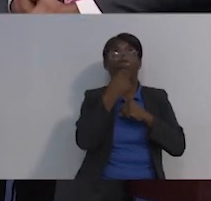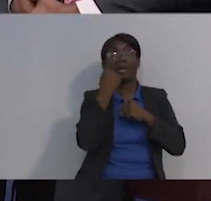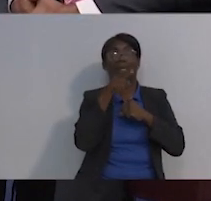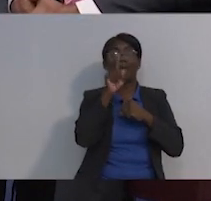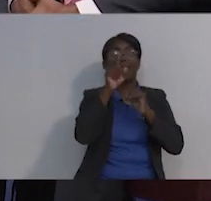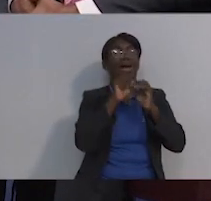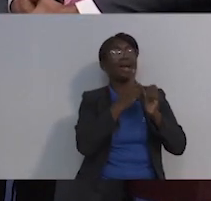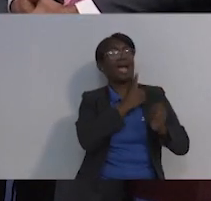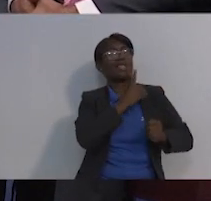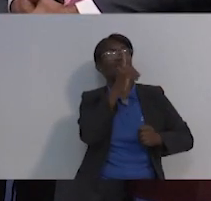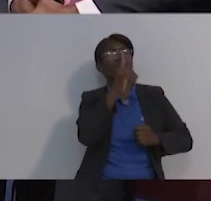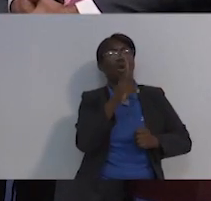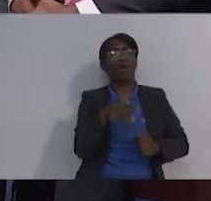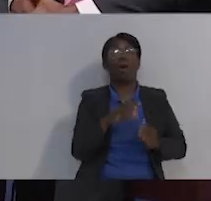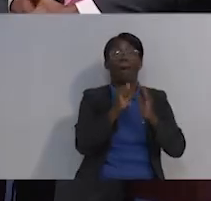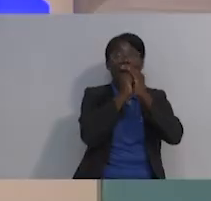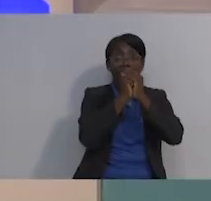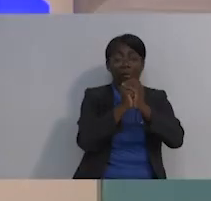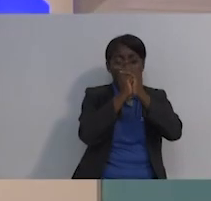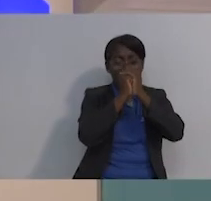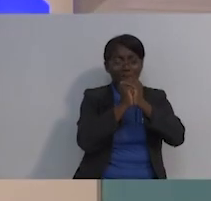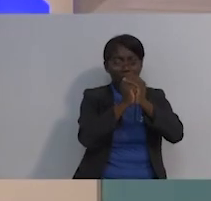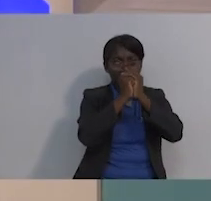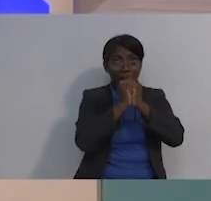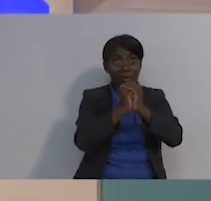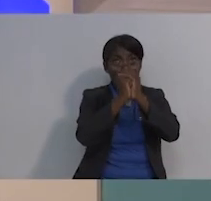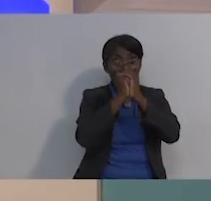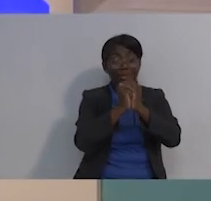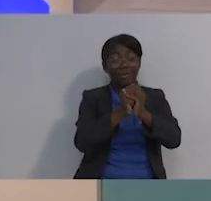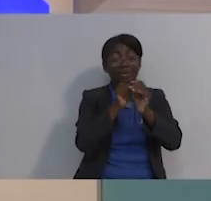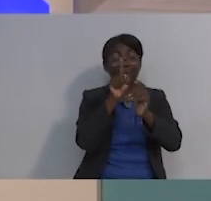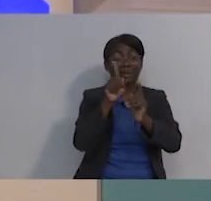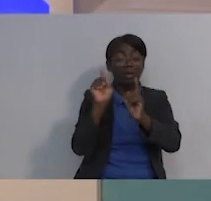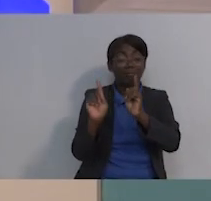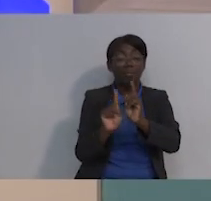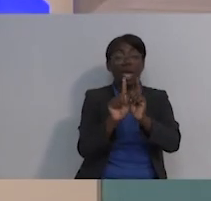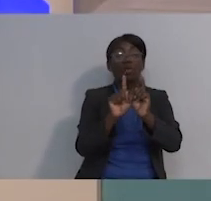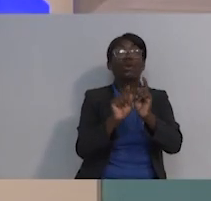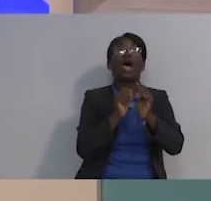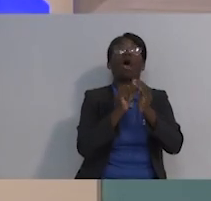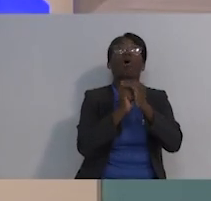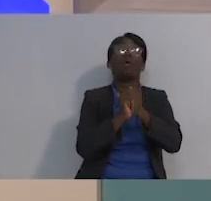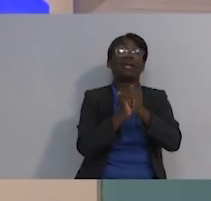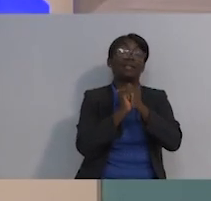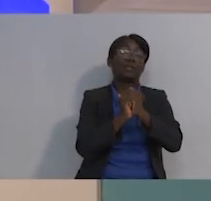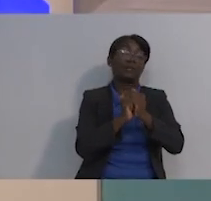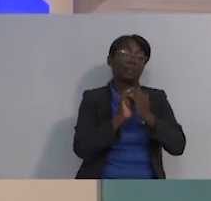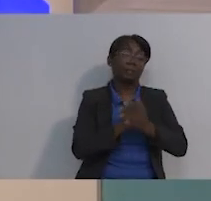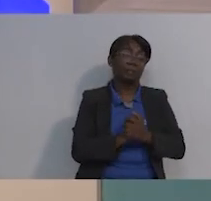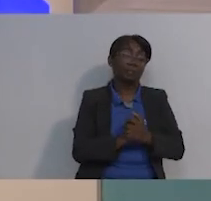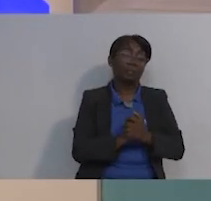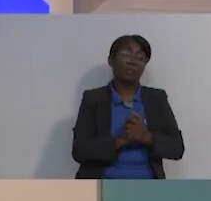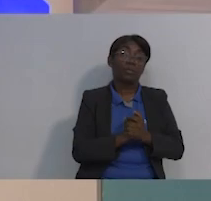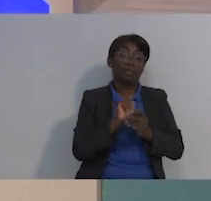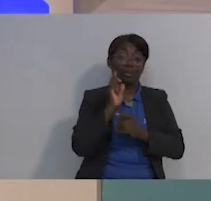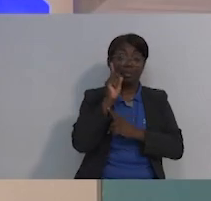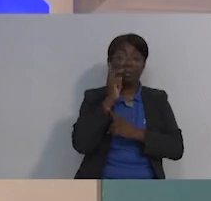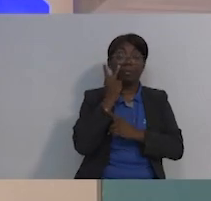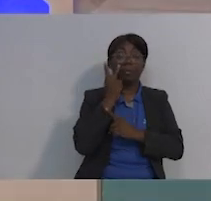sus oraciones. Bueno, nos vemos la próxima ocasión y espero que pase un excelente día.